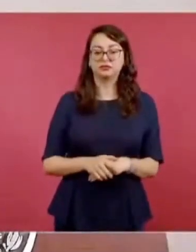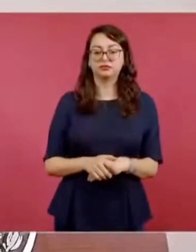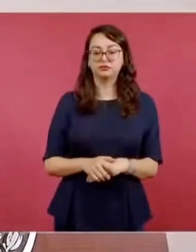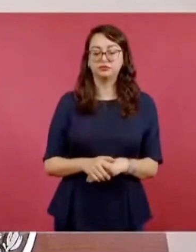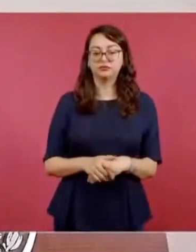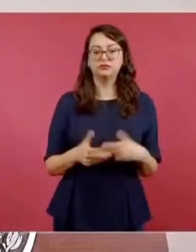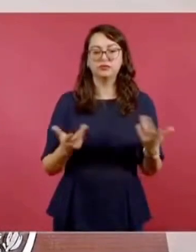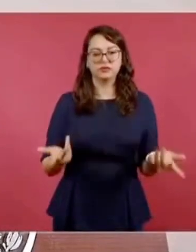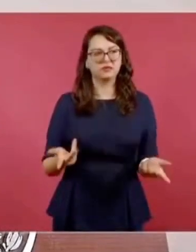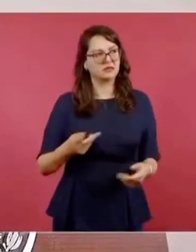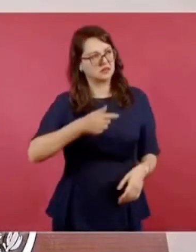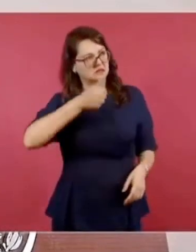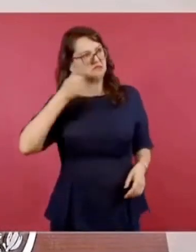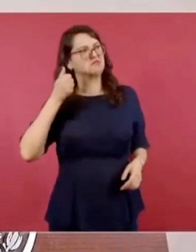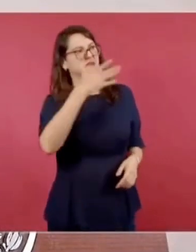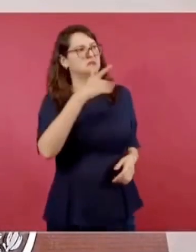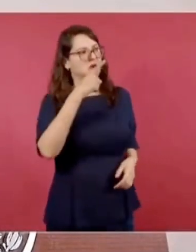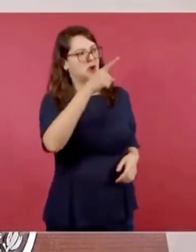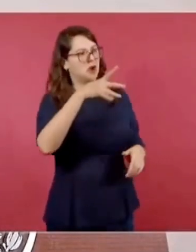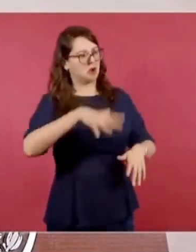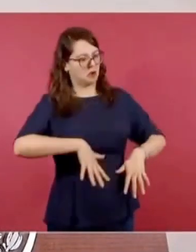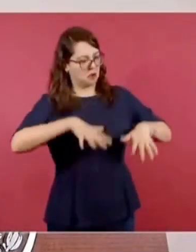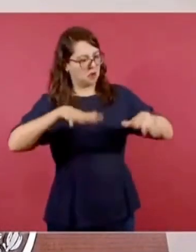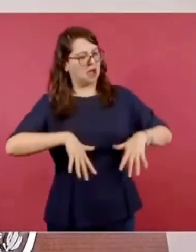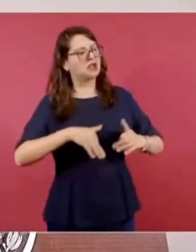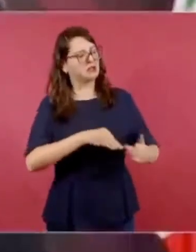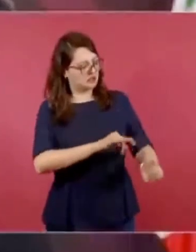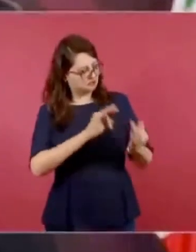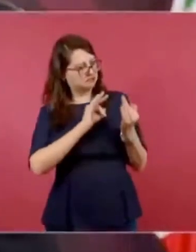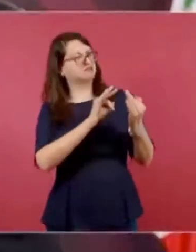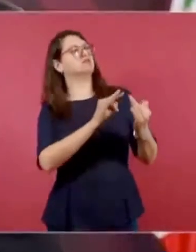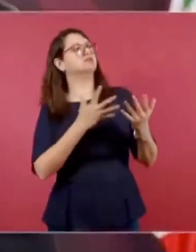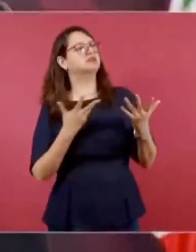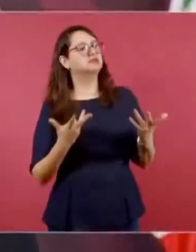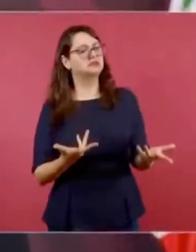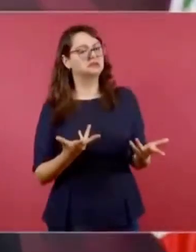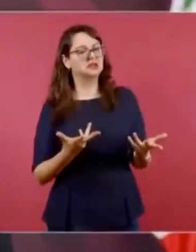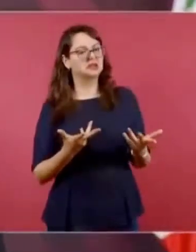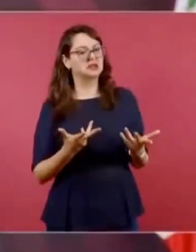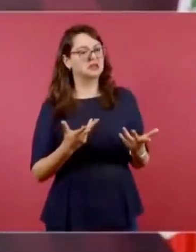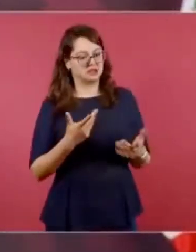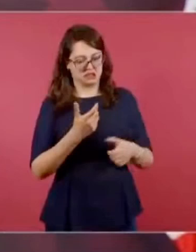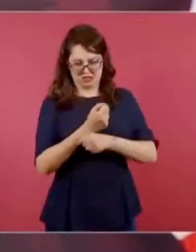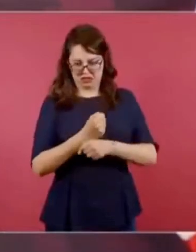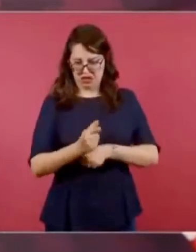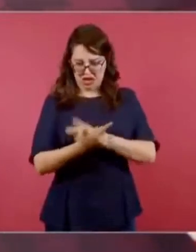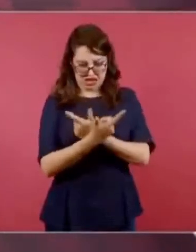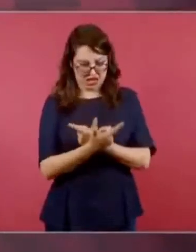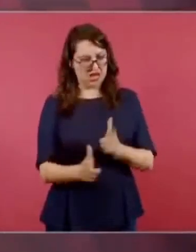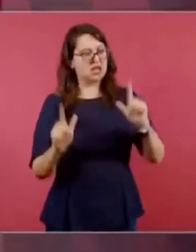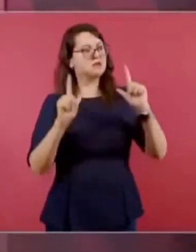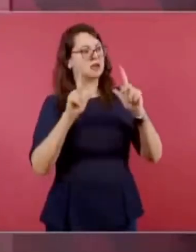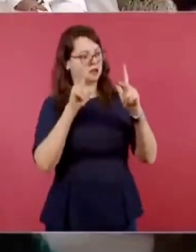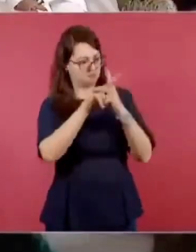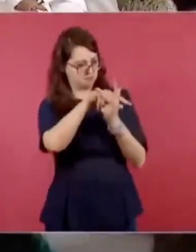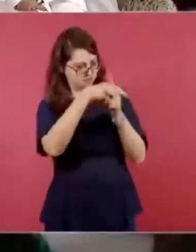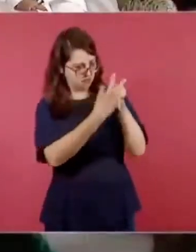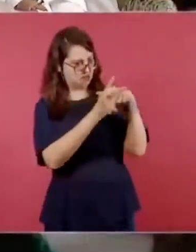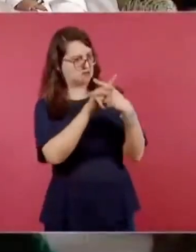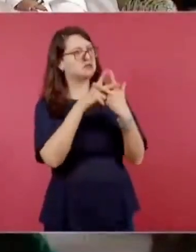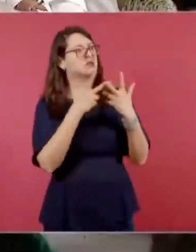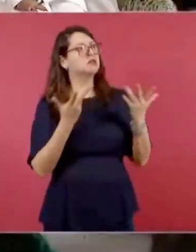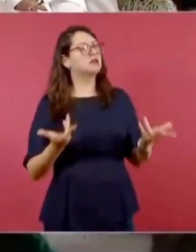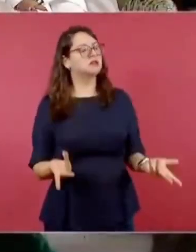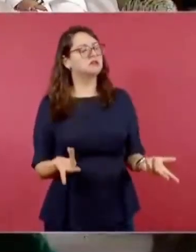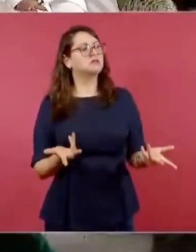echó en cara su cobardía, lo retó a desatarlos y a batirse en duelo.